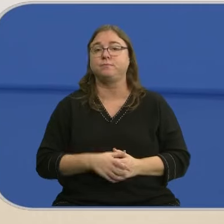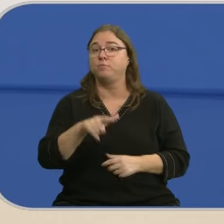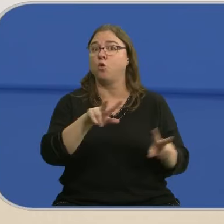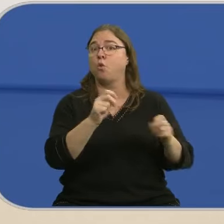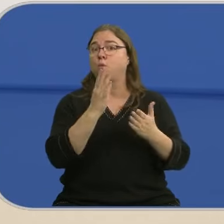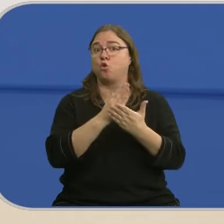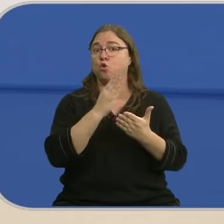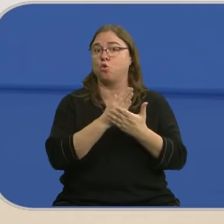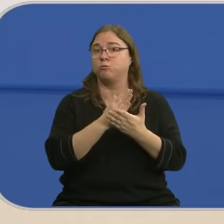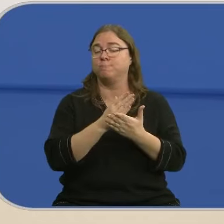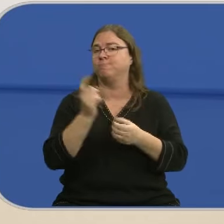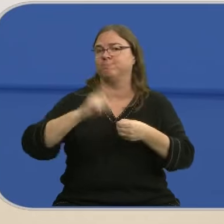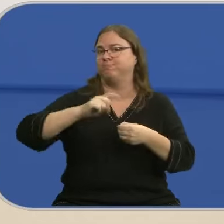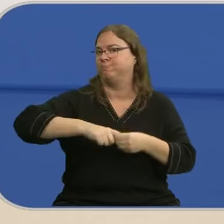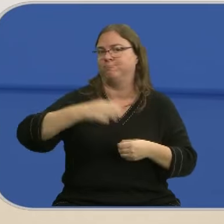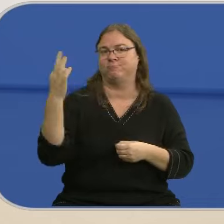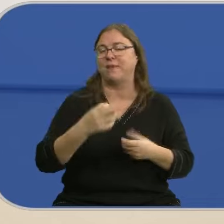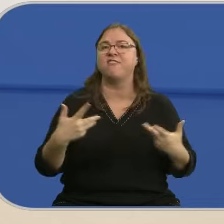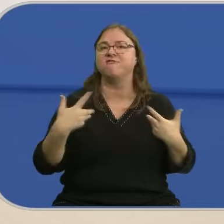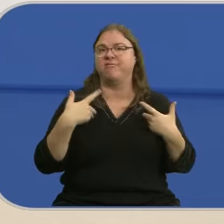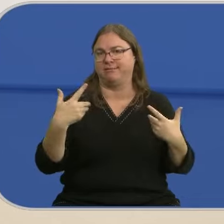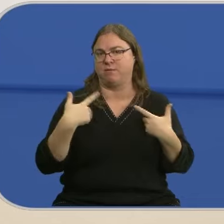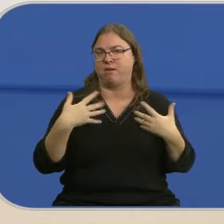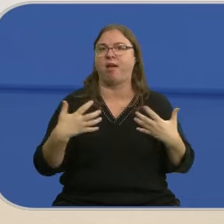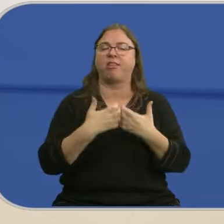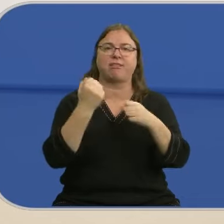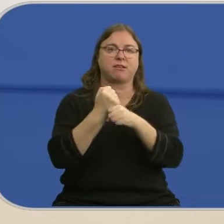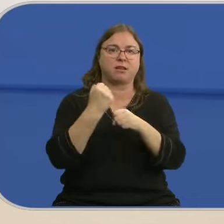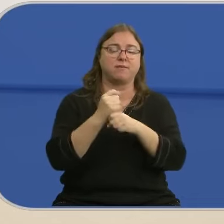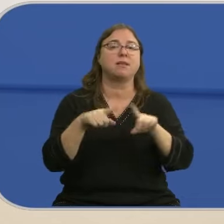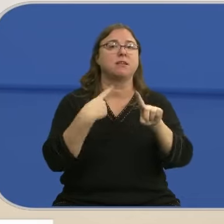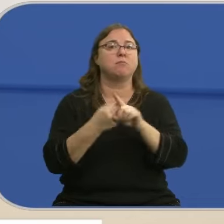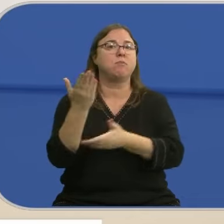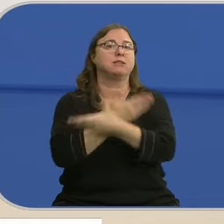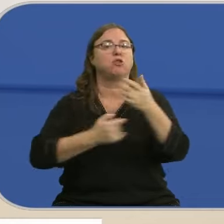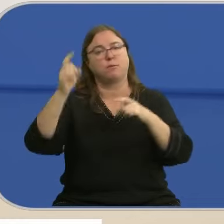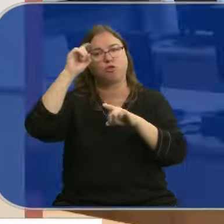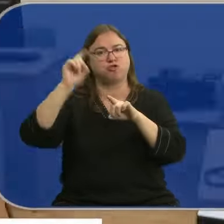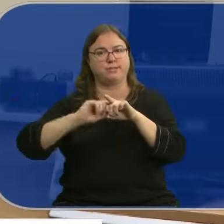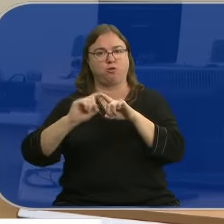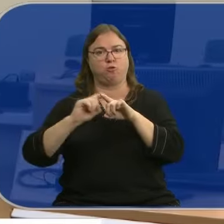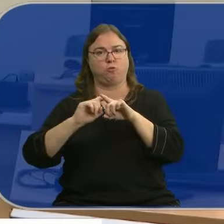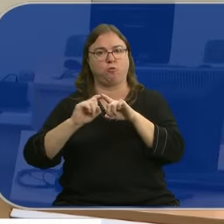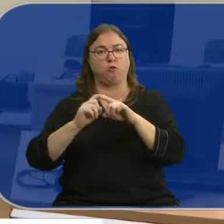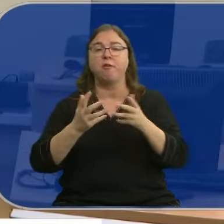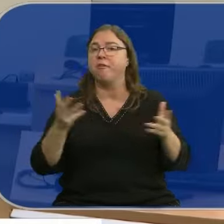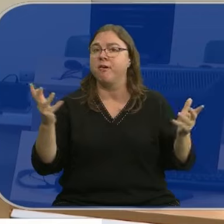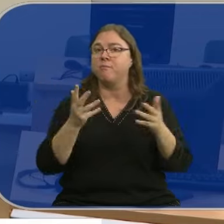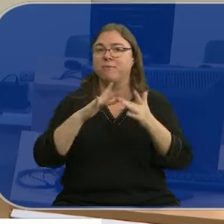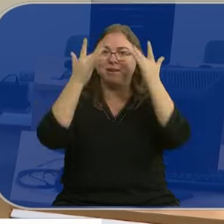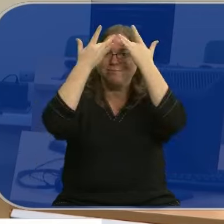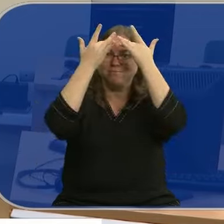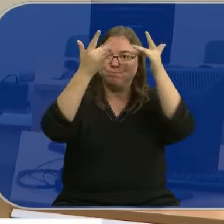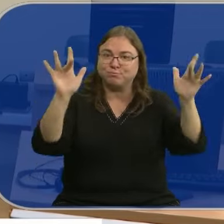Estos nuevos cursos exigen la participación de víctimas de accidentes de tráfico junto a psicólogos y otros profesionales de emergencias para